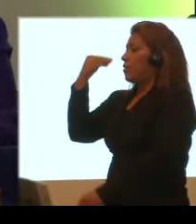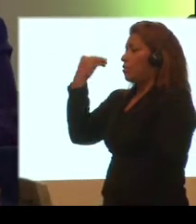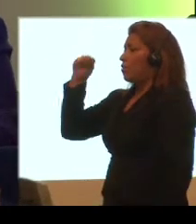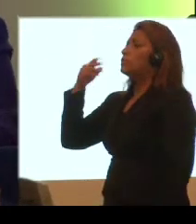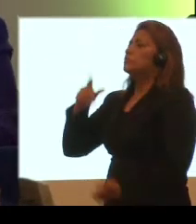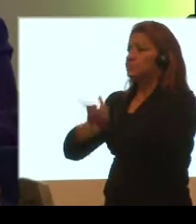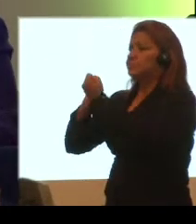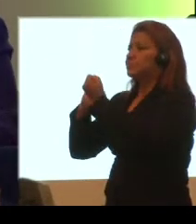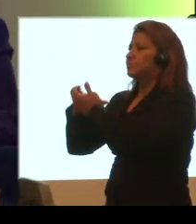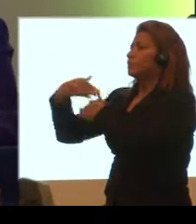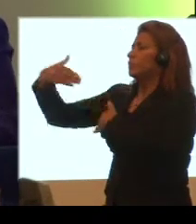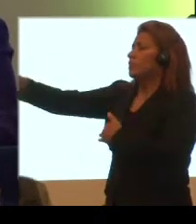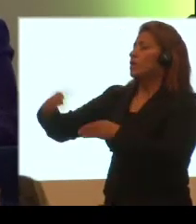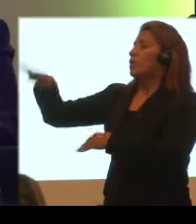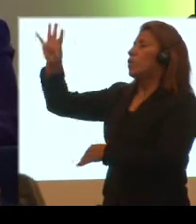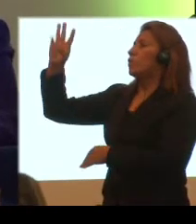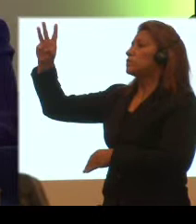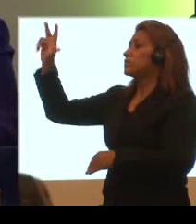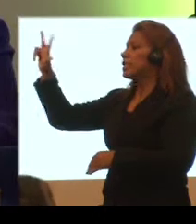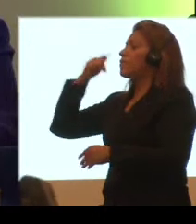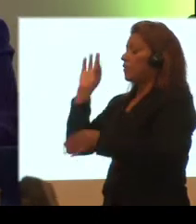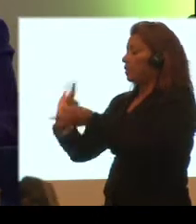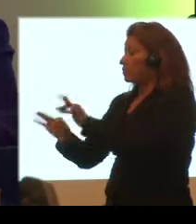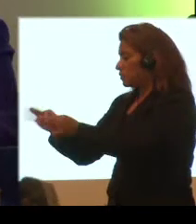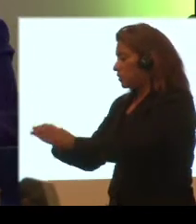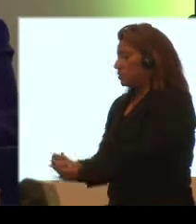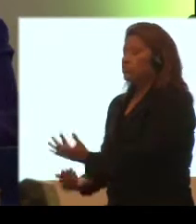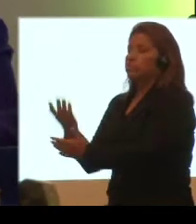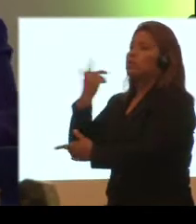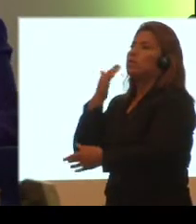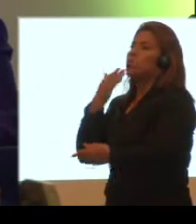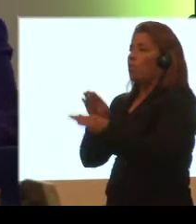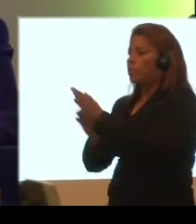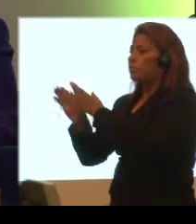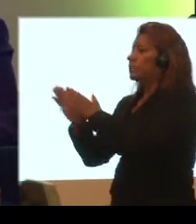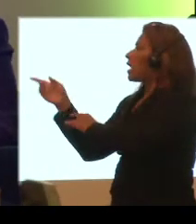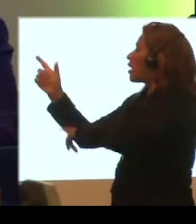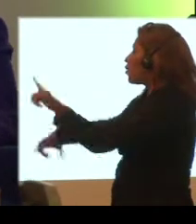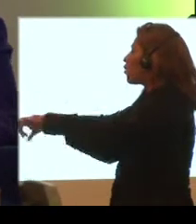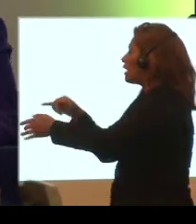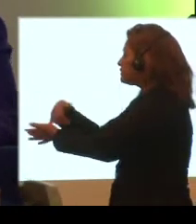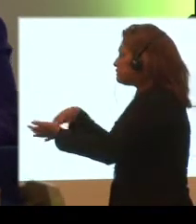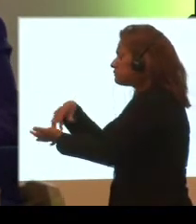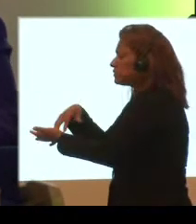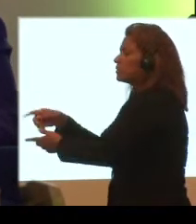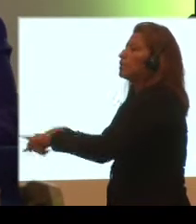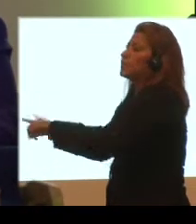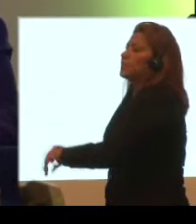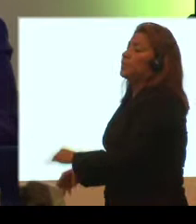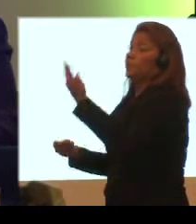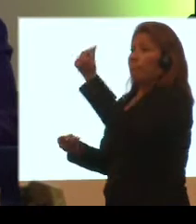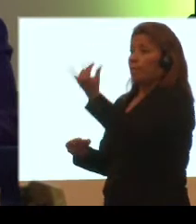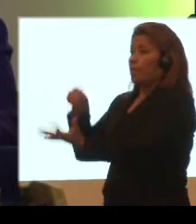han servido para ejecutar 463 obras de prevención y mitigación en zonas vulnerables. Ha habido un